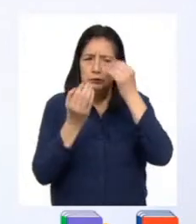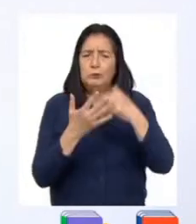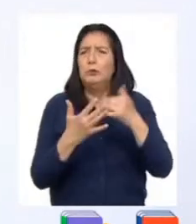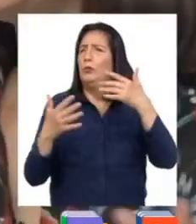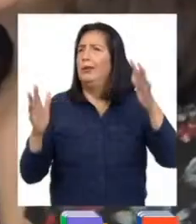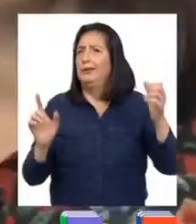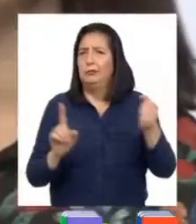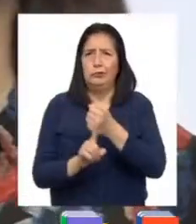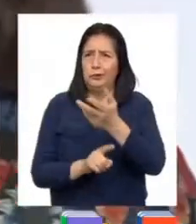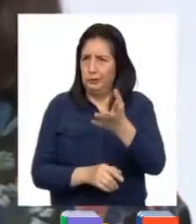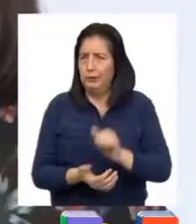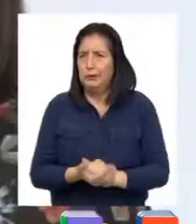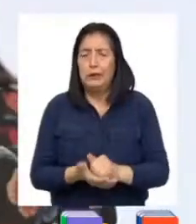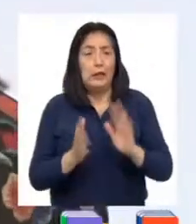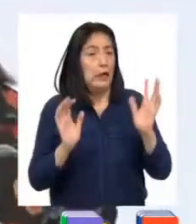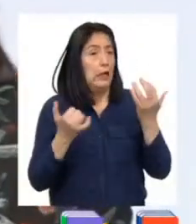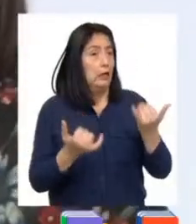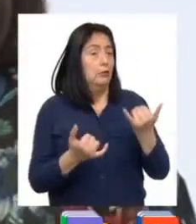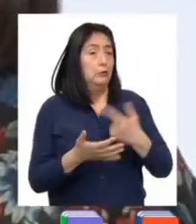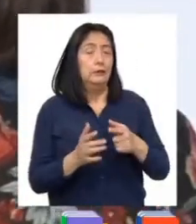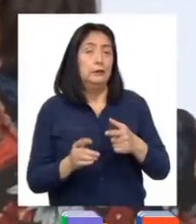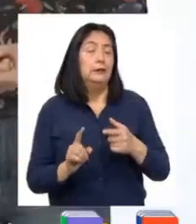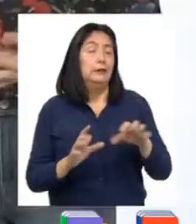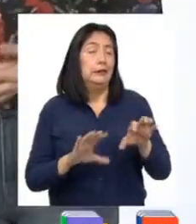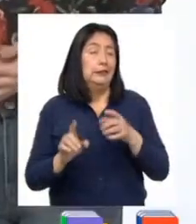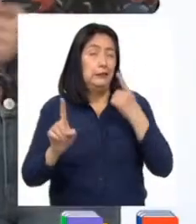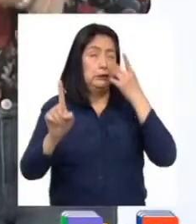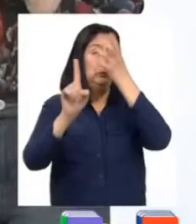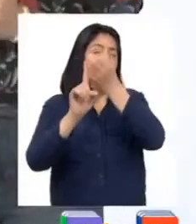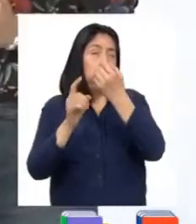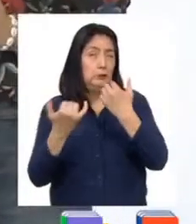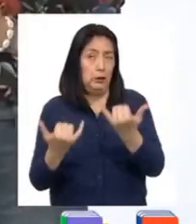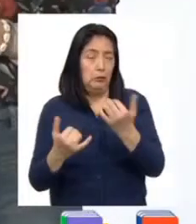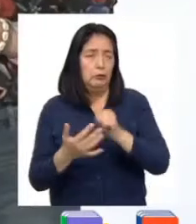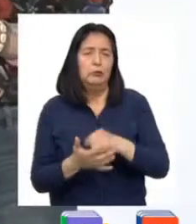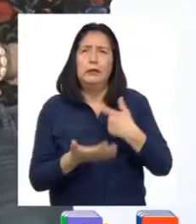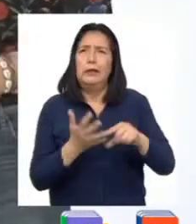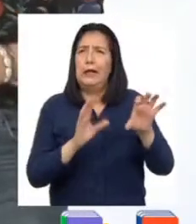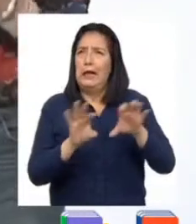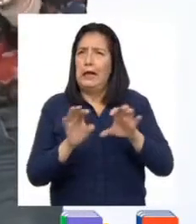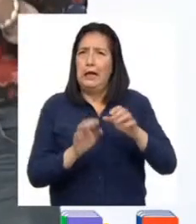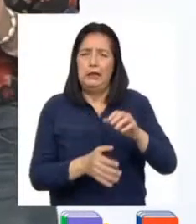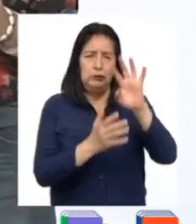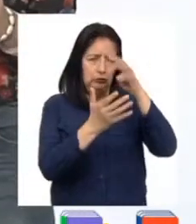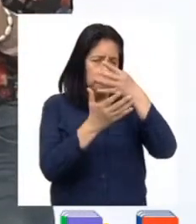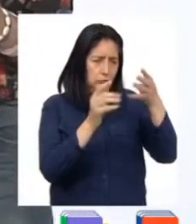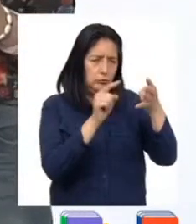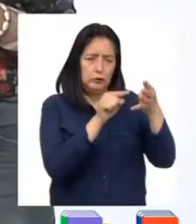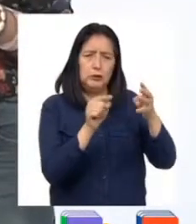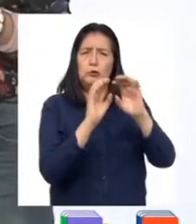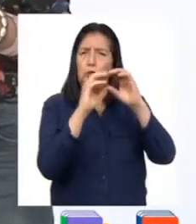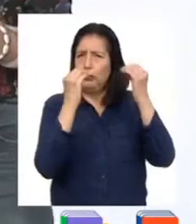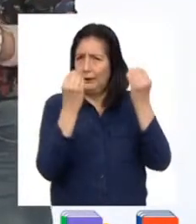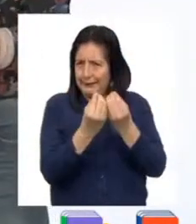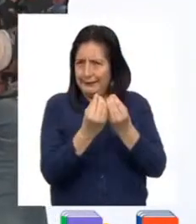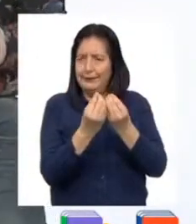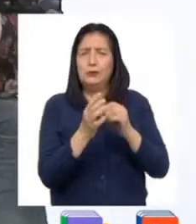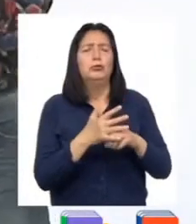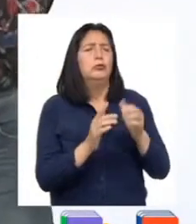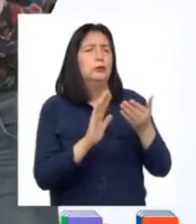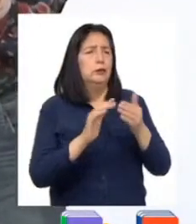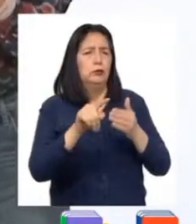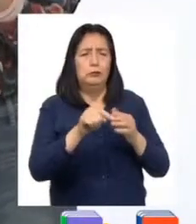de violencia. Y es momento de cumplir el reto del día de hoy. Elaborar un organizador gráfico de una institución de nuestra localidad,